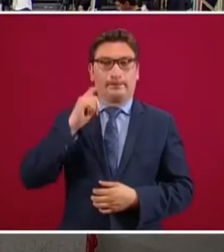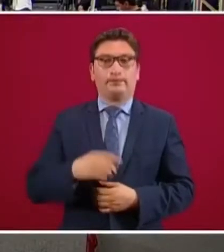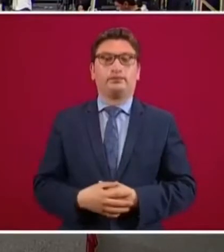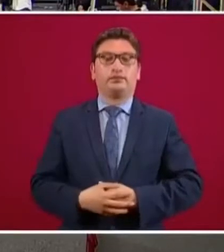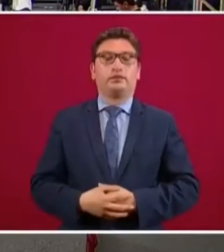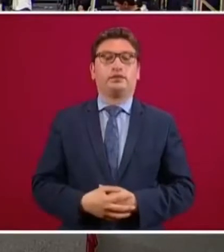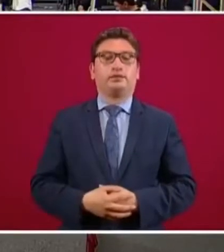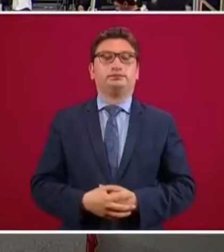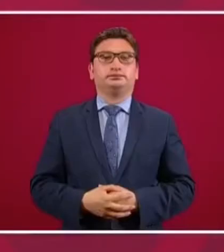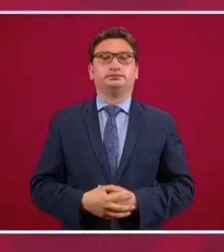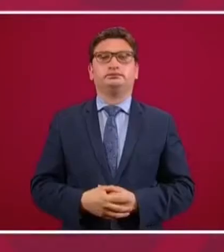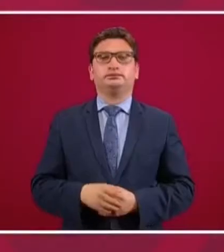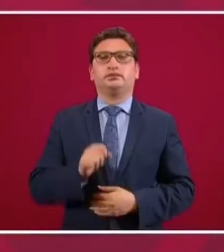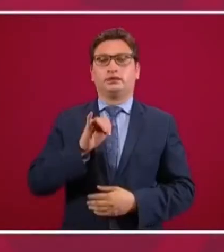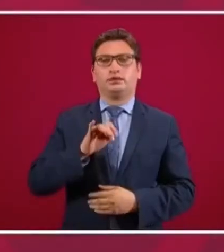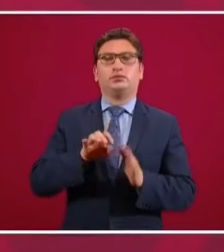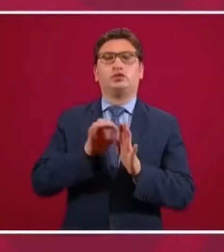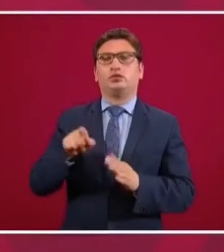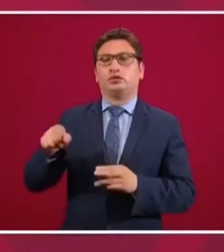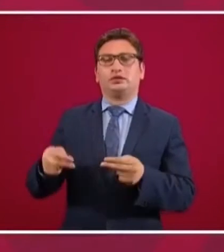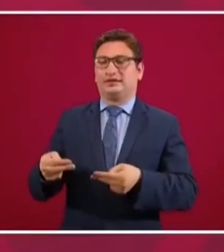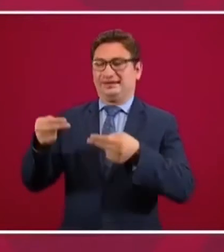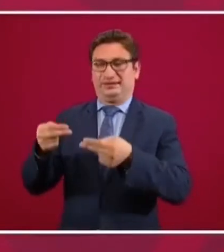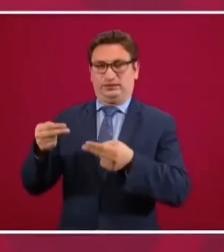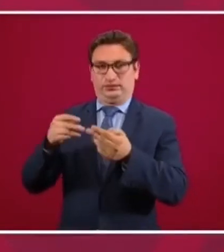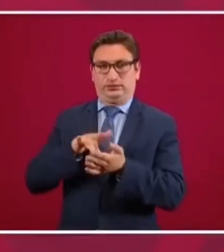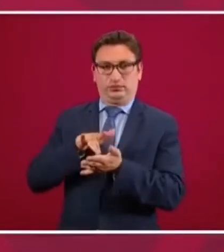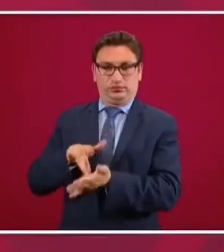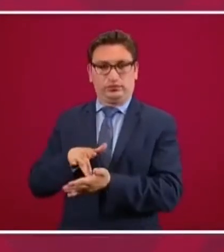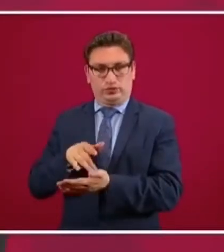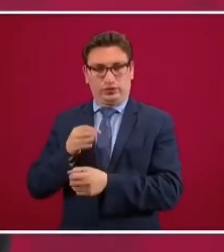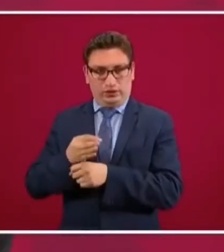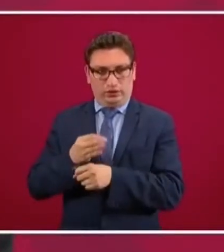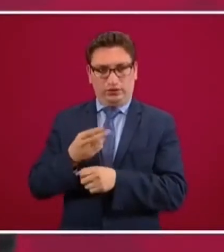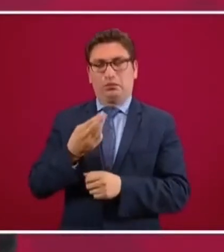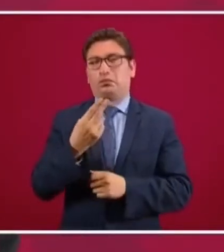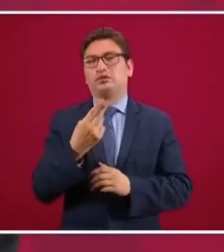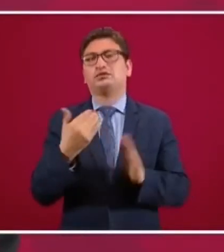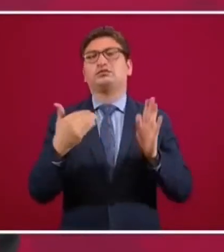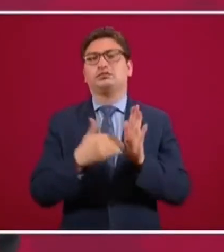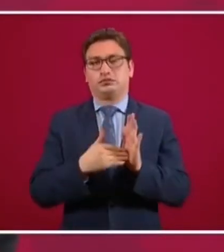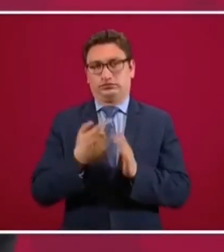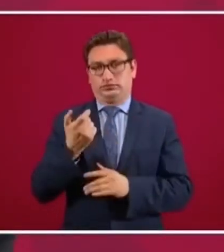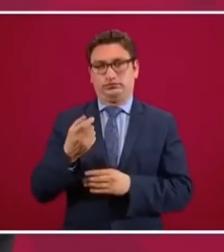Yo creo que si un pequeño comerciante recibe ahora los 25 mil pesos